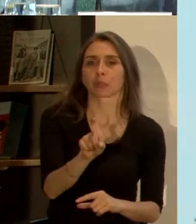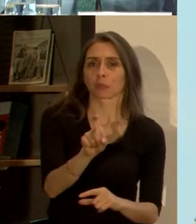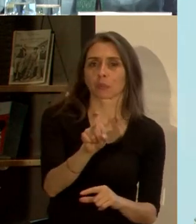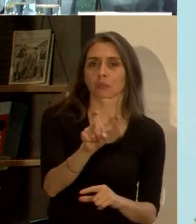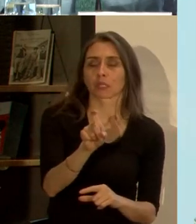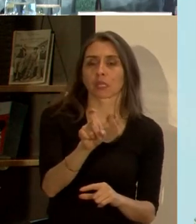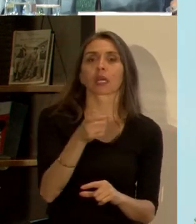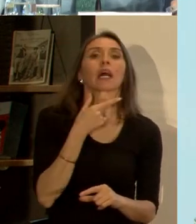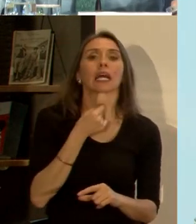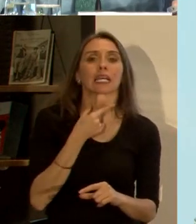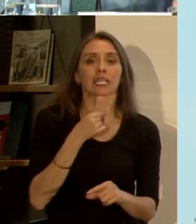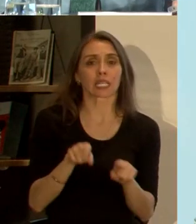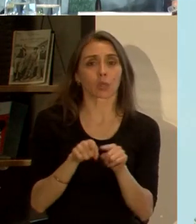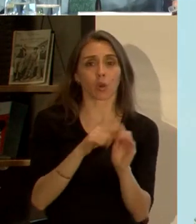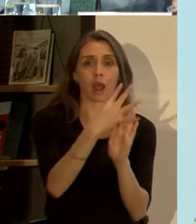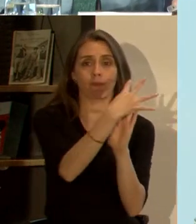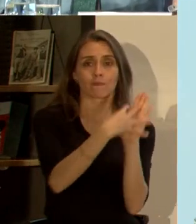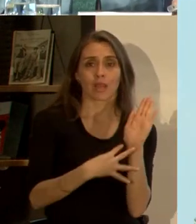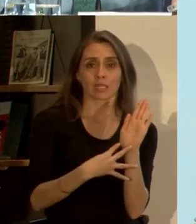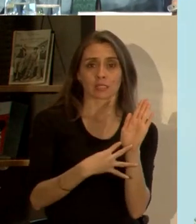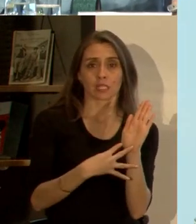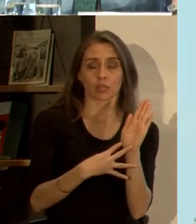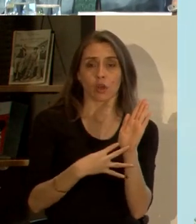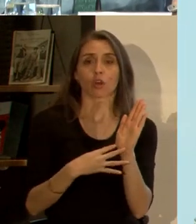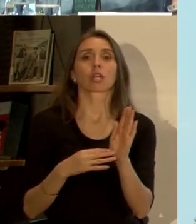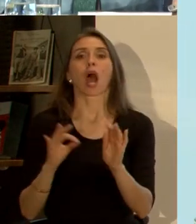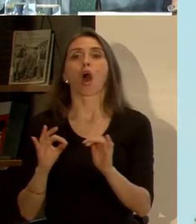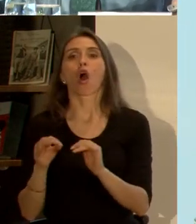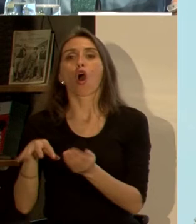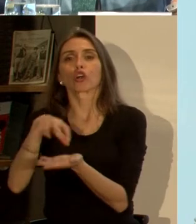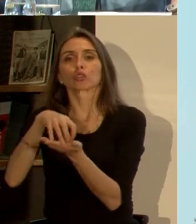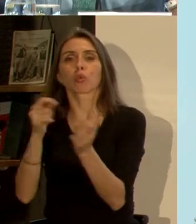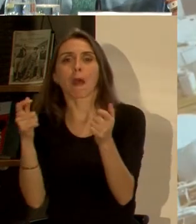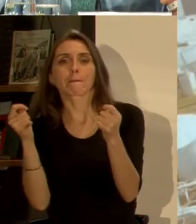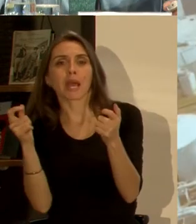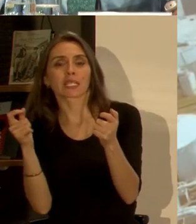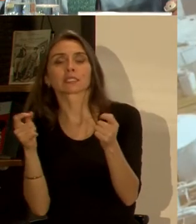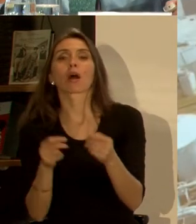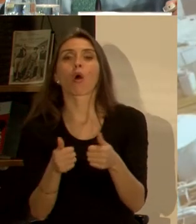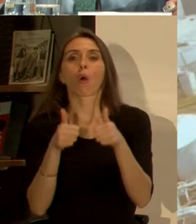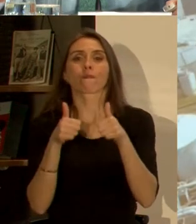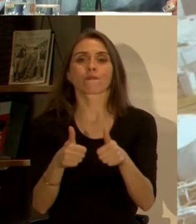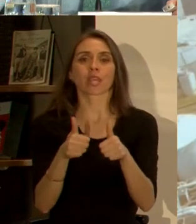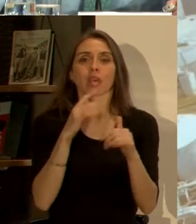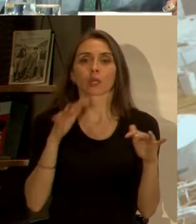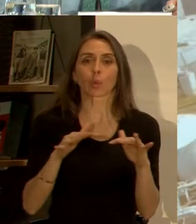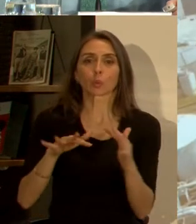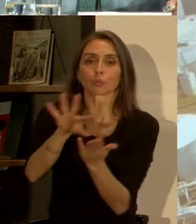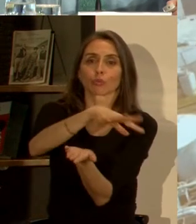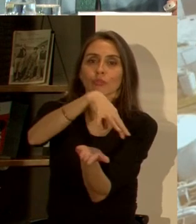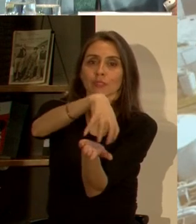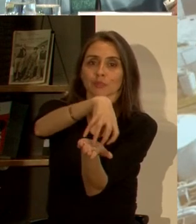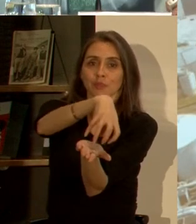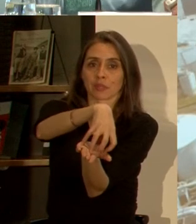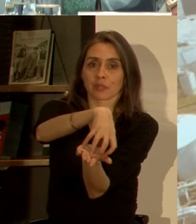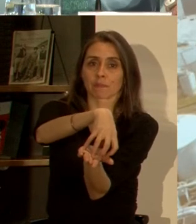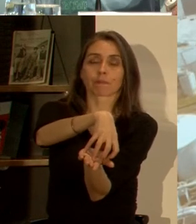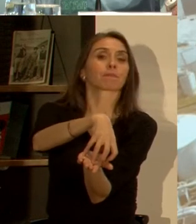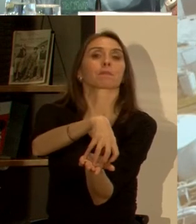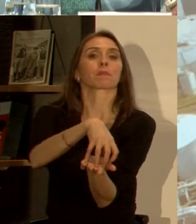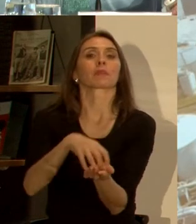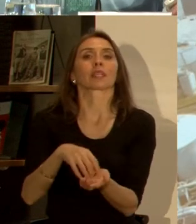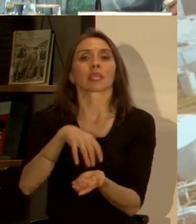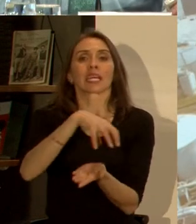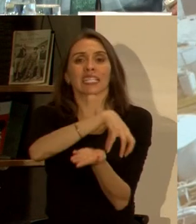ser como Atlanta o queremos ser como Barcelona? ¿O un intermedio o algo muy eficiente desde el punto de vista de ciudad? En las ciudades de